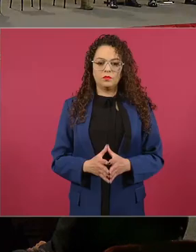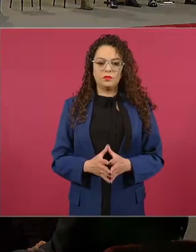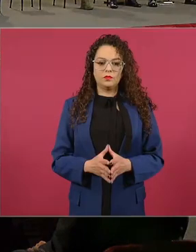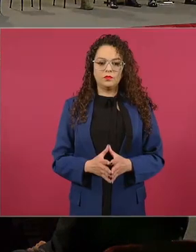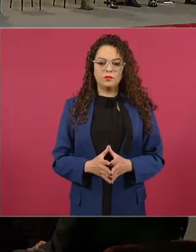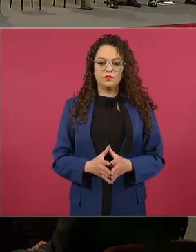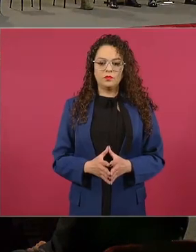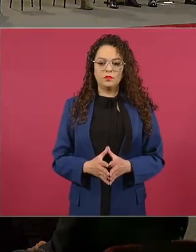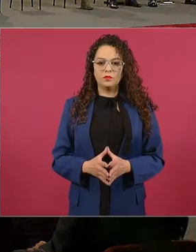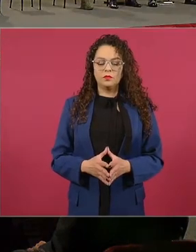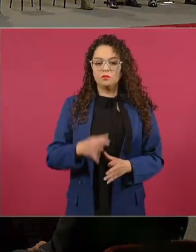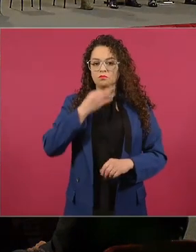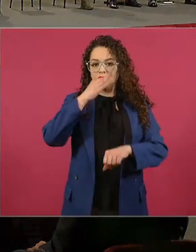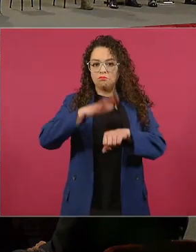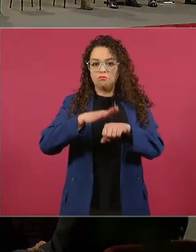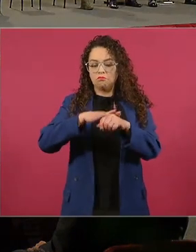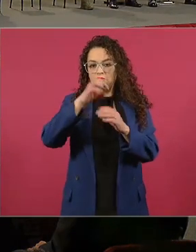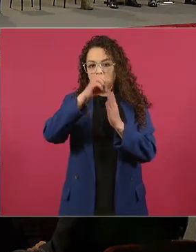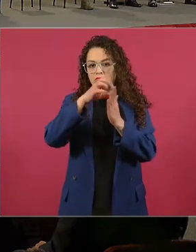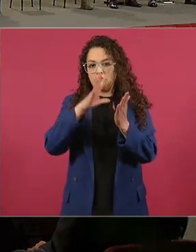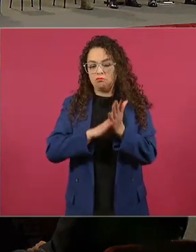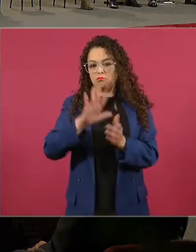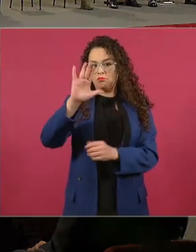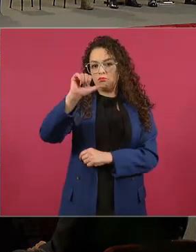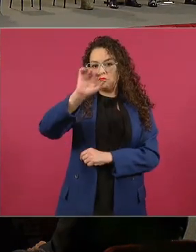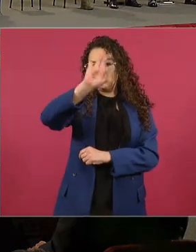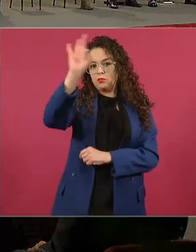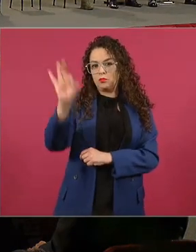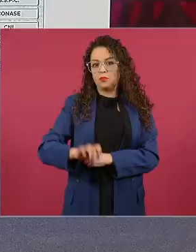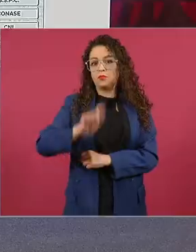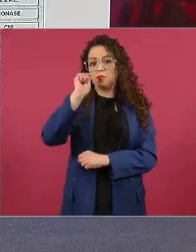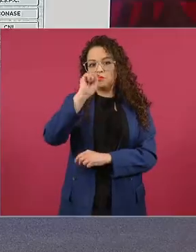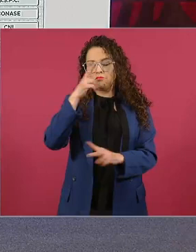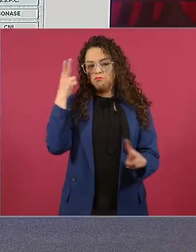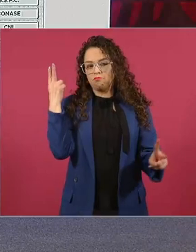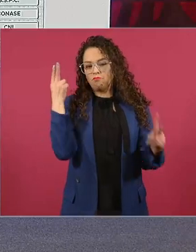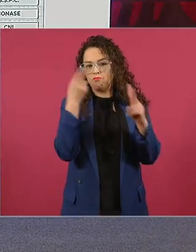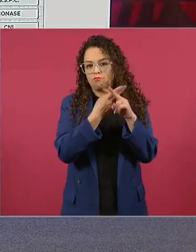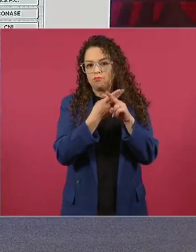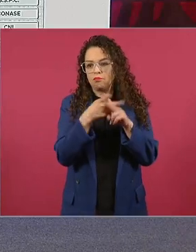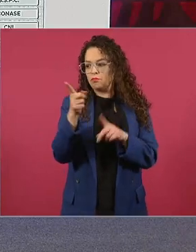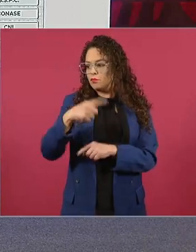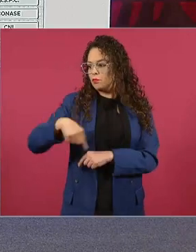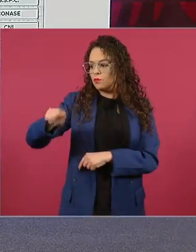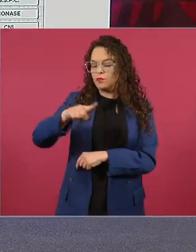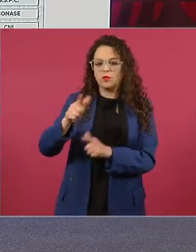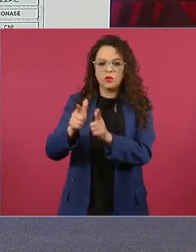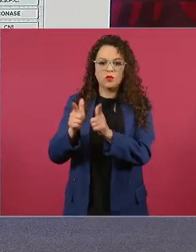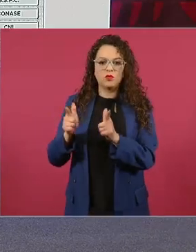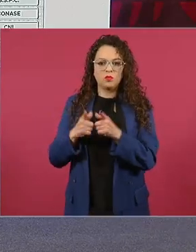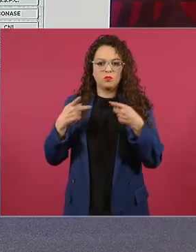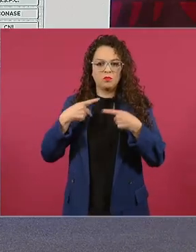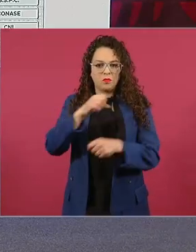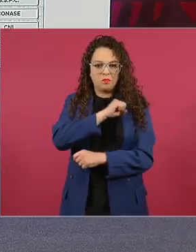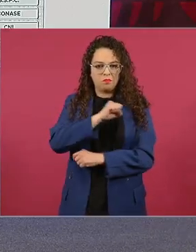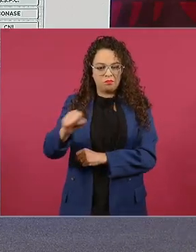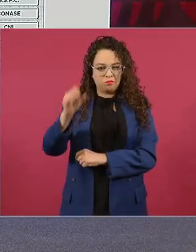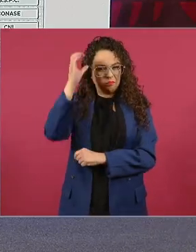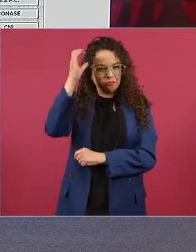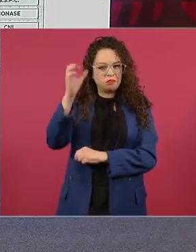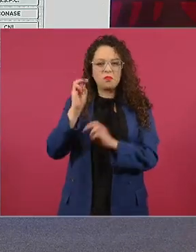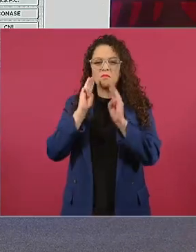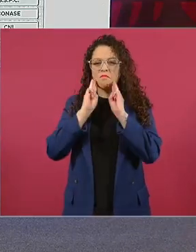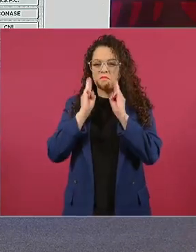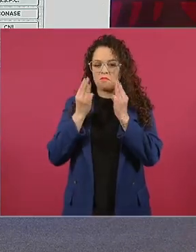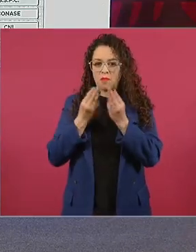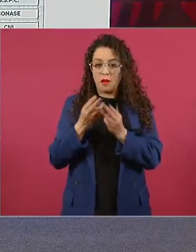56 por ciento de homicidios vinculados a delincuencia organizada. Ahí es donde trabajan. En